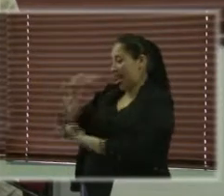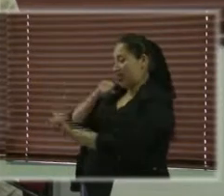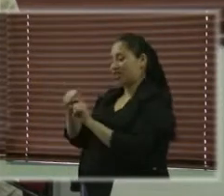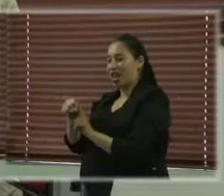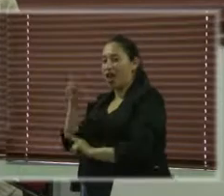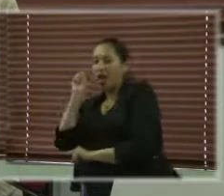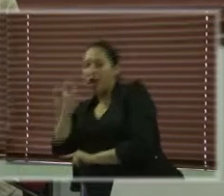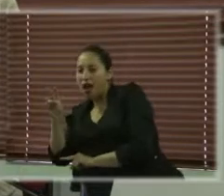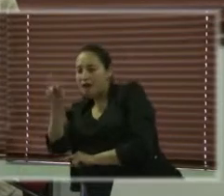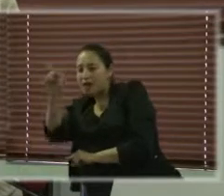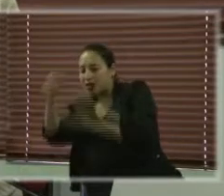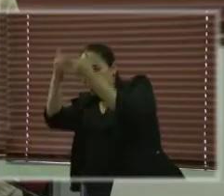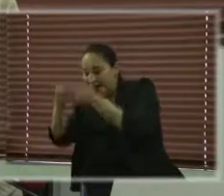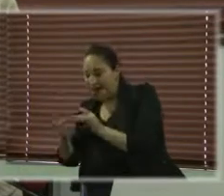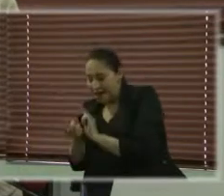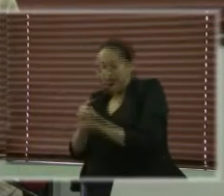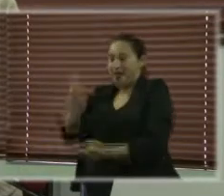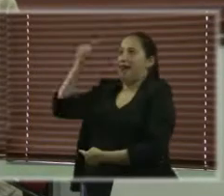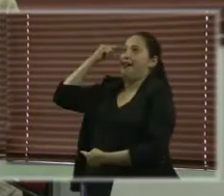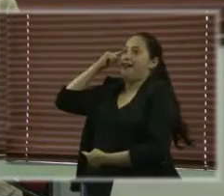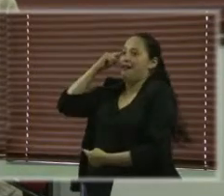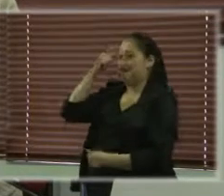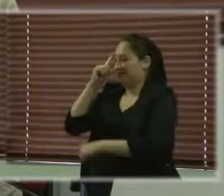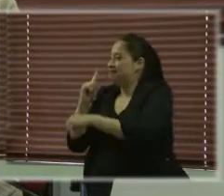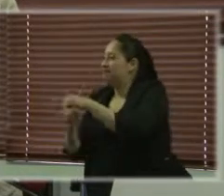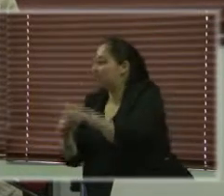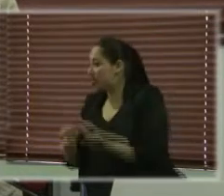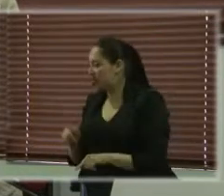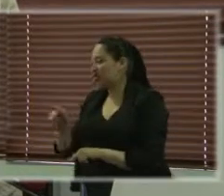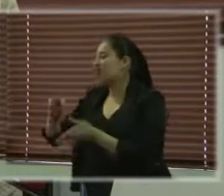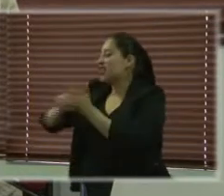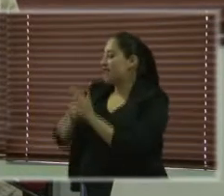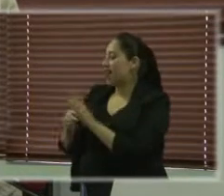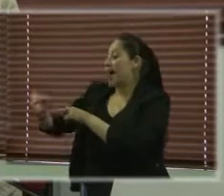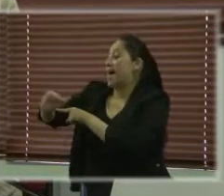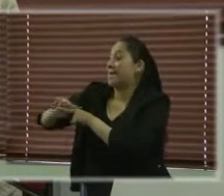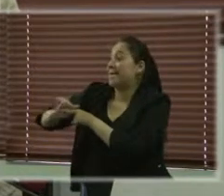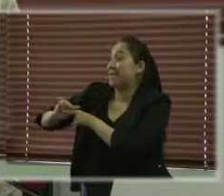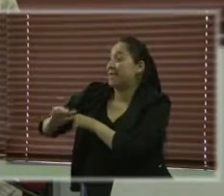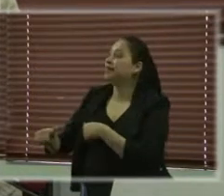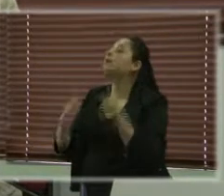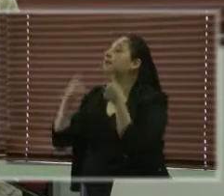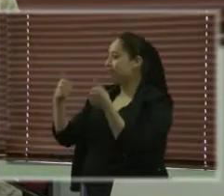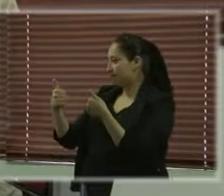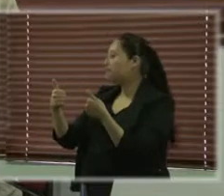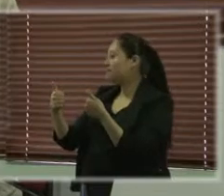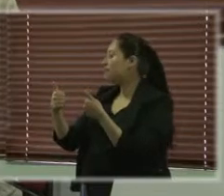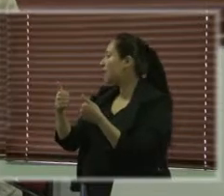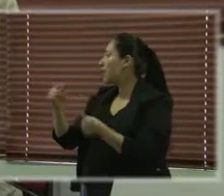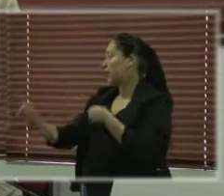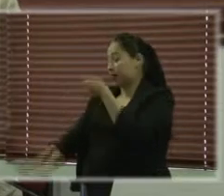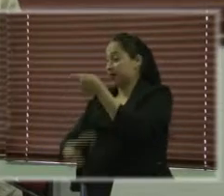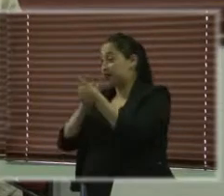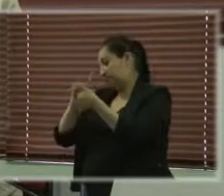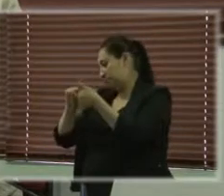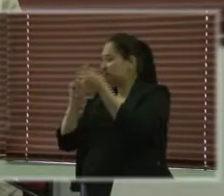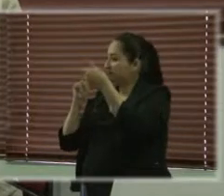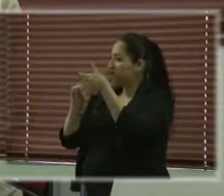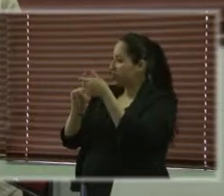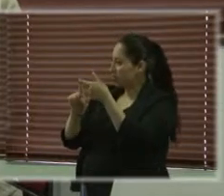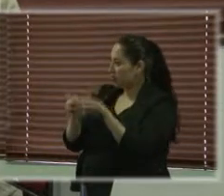positivo que define en primer término que la práctica es buena. Otro criterio es que puede ser